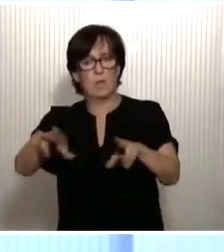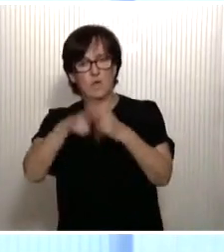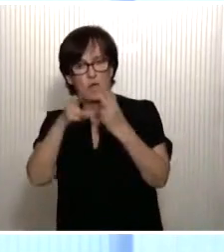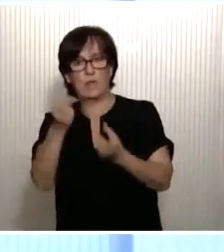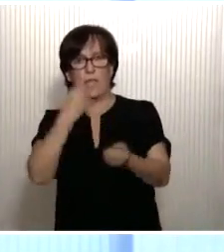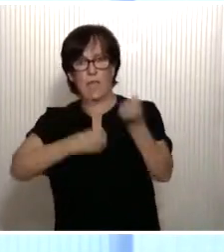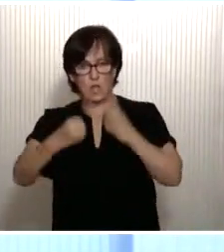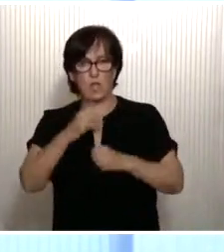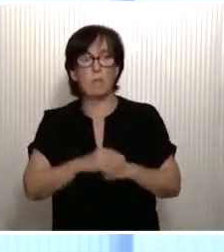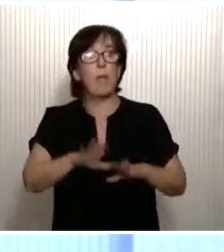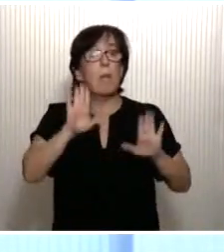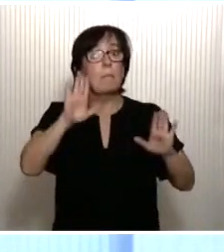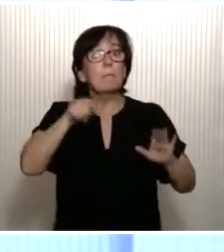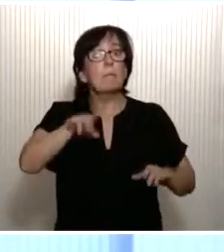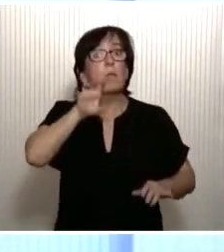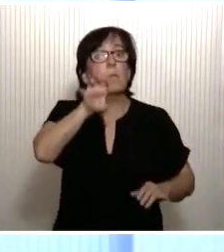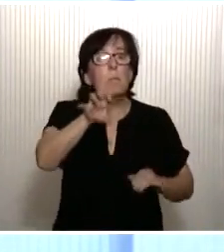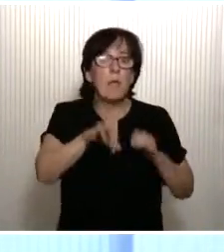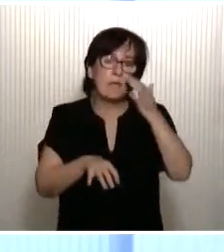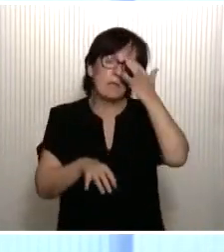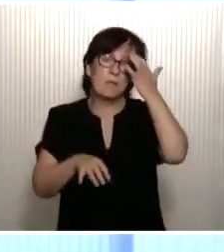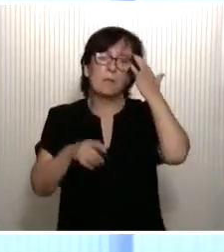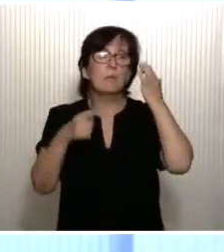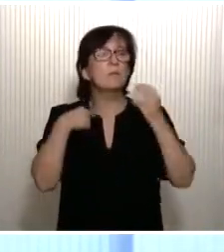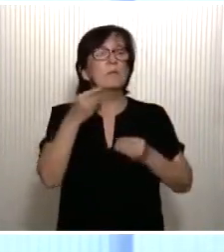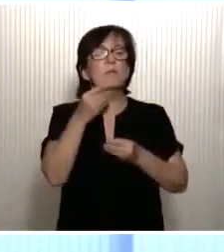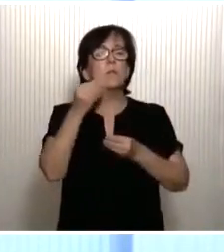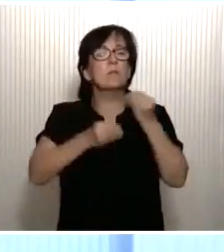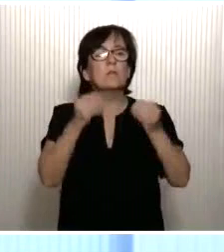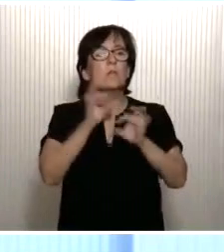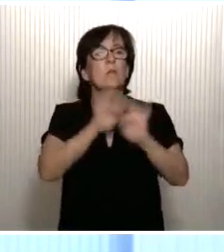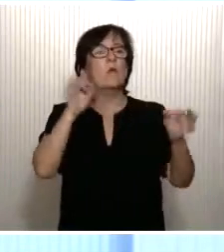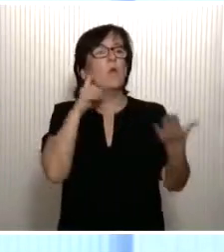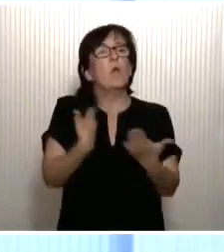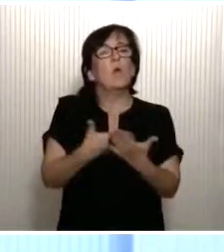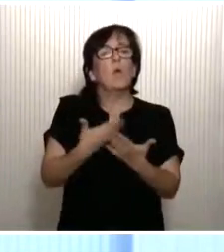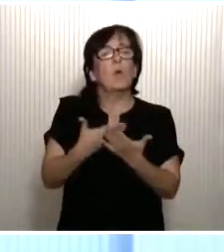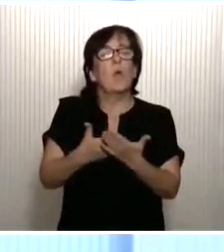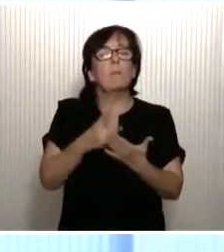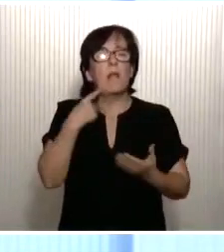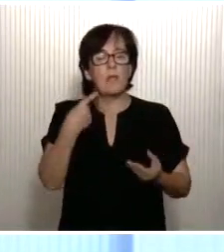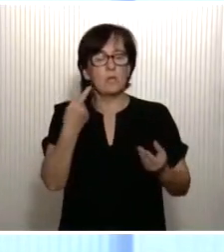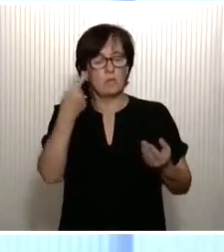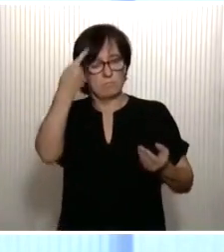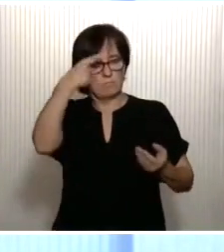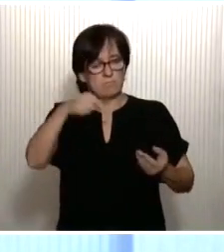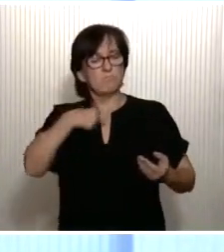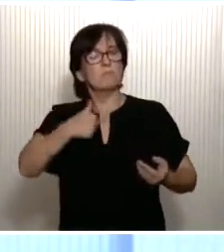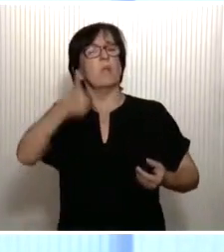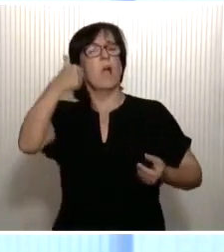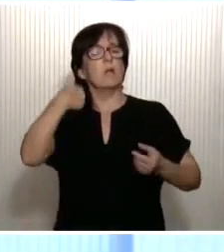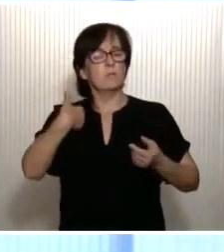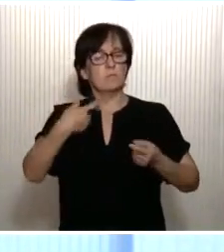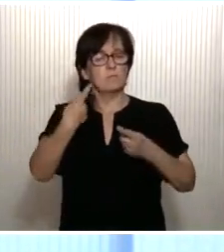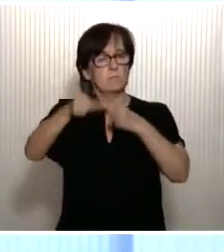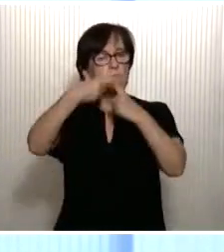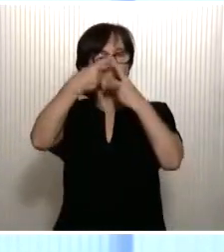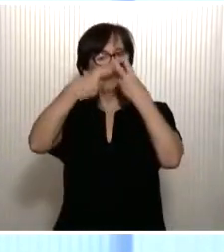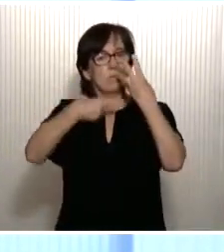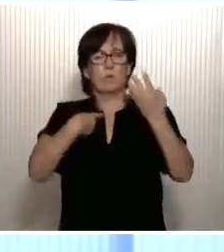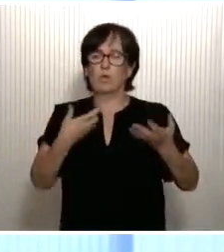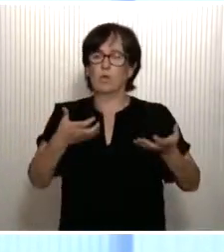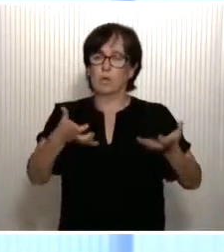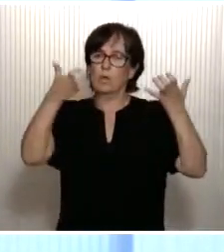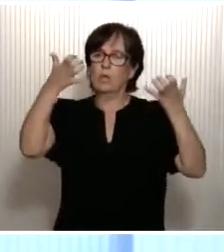económico. Pero este es un país en el que no hay ninguna justificación para no apreciar lo que hemos logrado durante estos más de